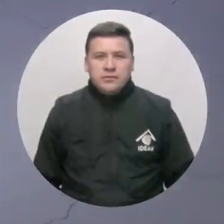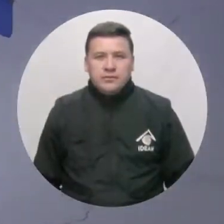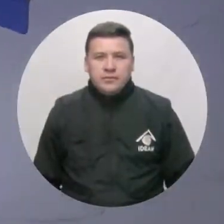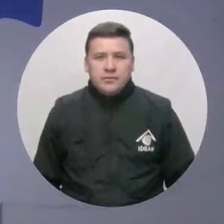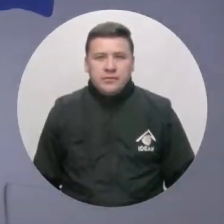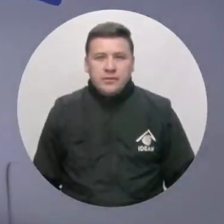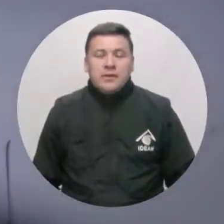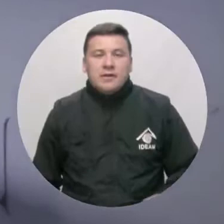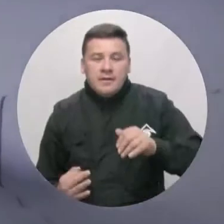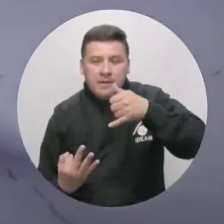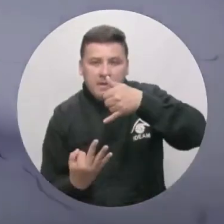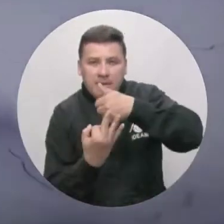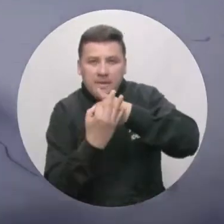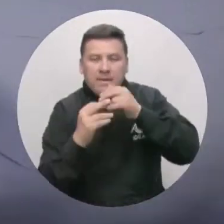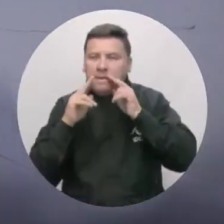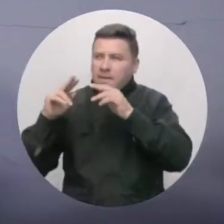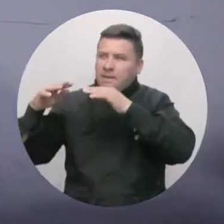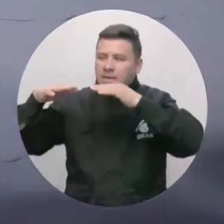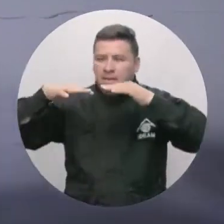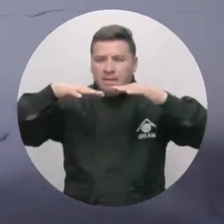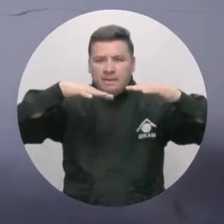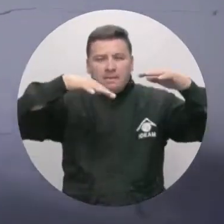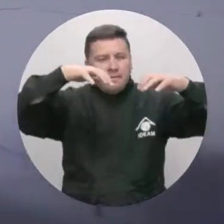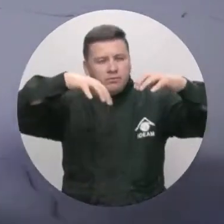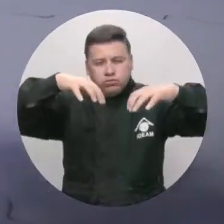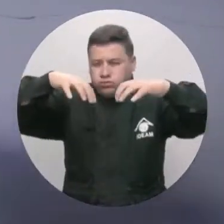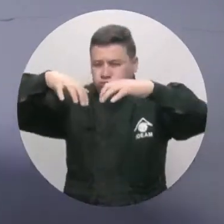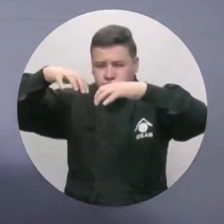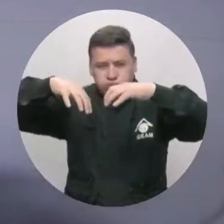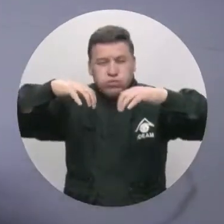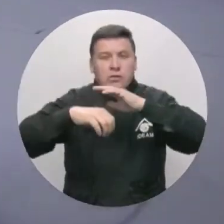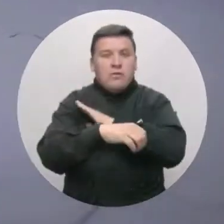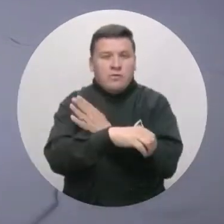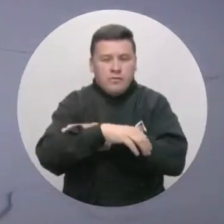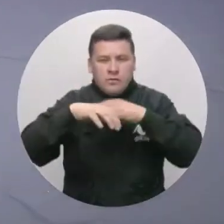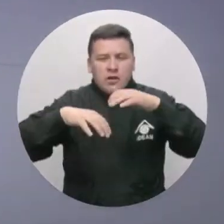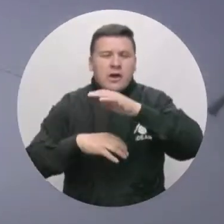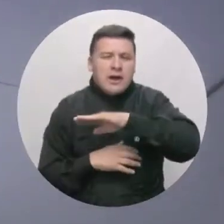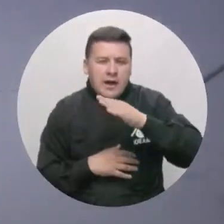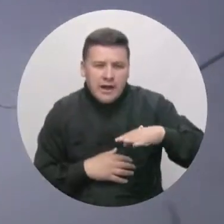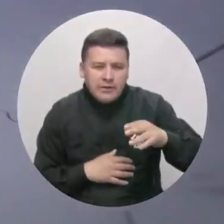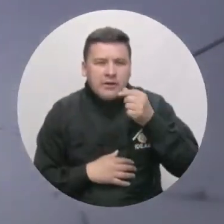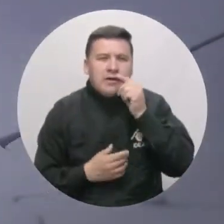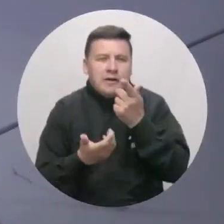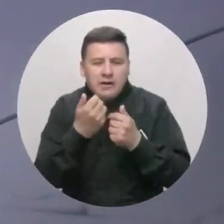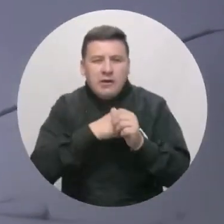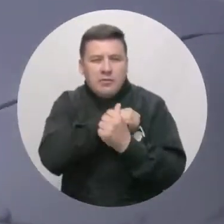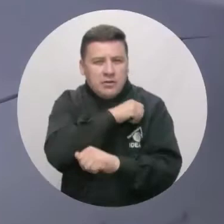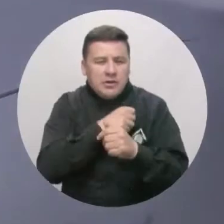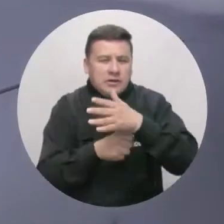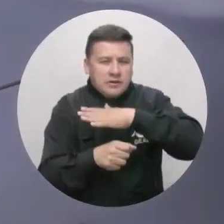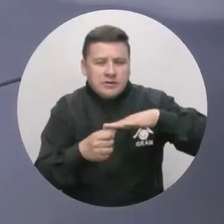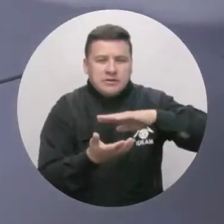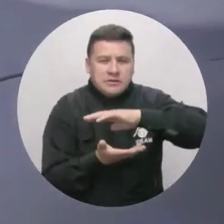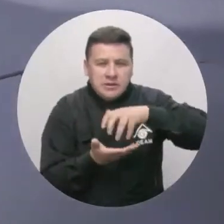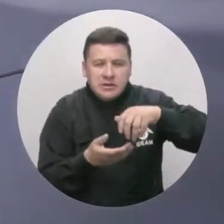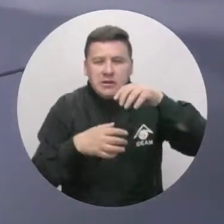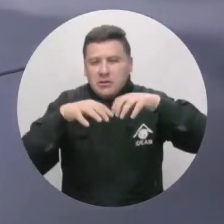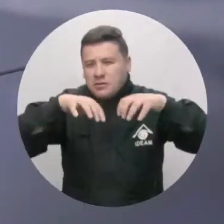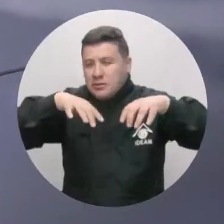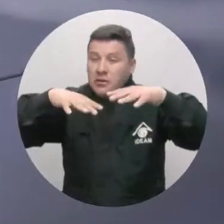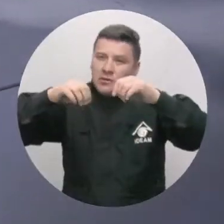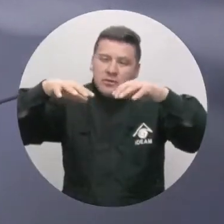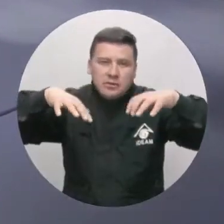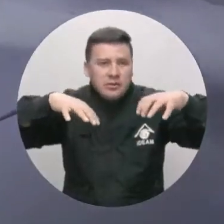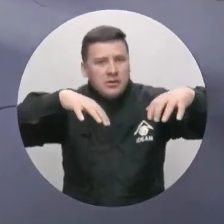con nubosidad variada en zonas de Antioquia, Boyacá, Norte de Tolima, en el eje Cafetero en Cundinamarca, Boyacá, Norte de Santander y Cauca,